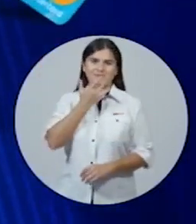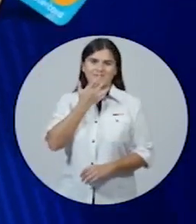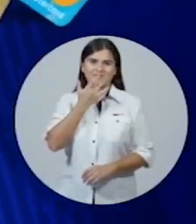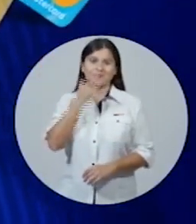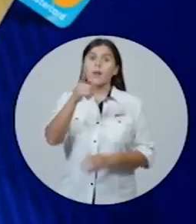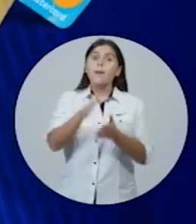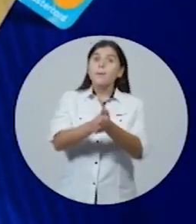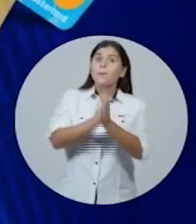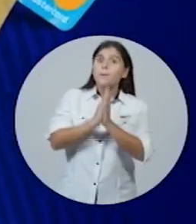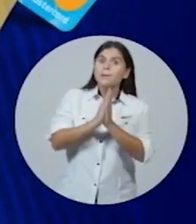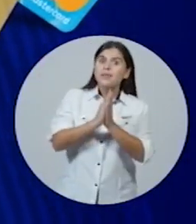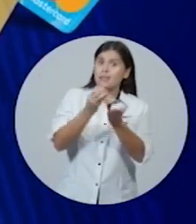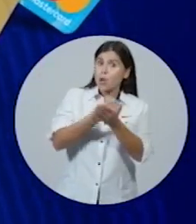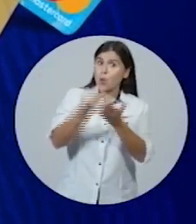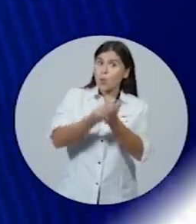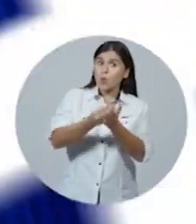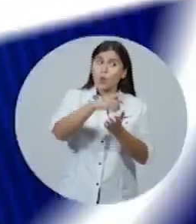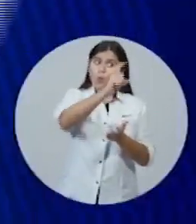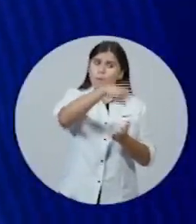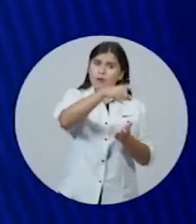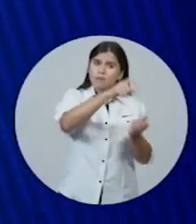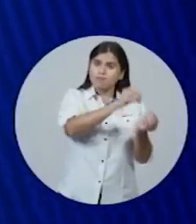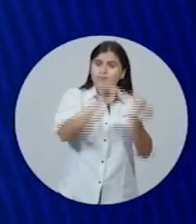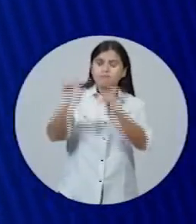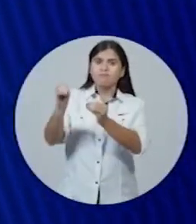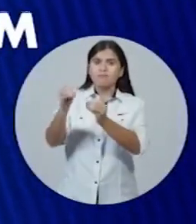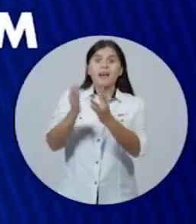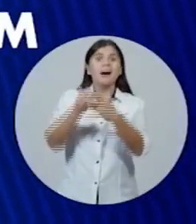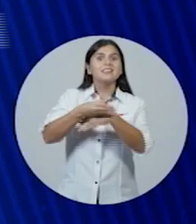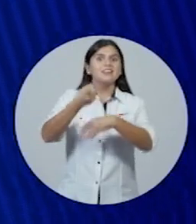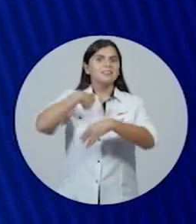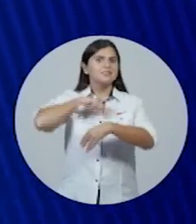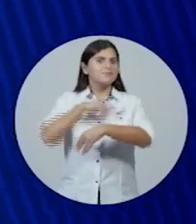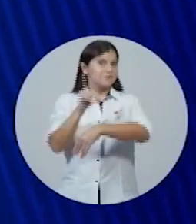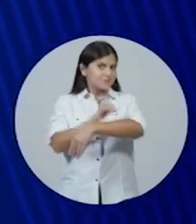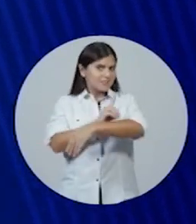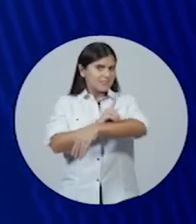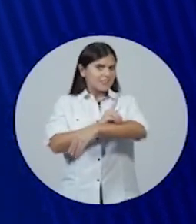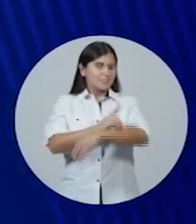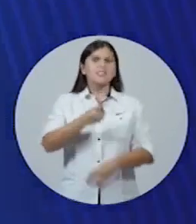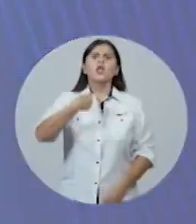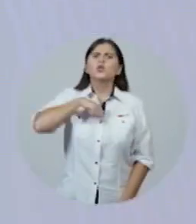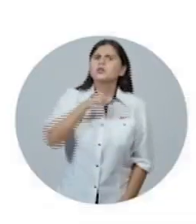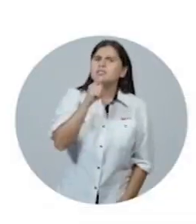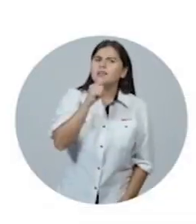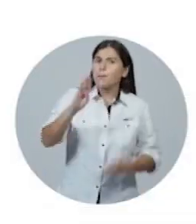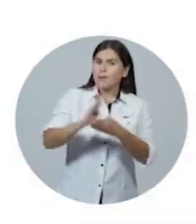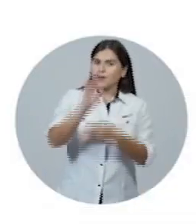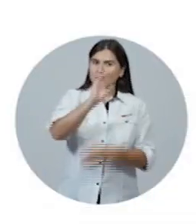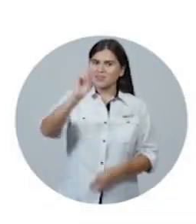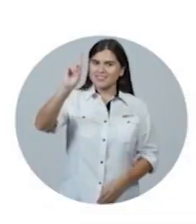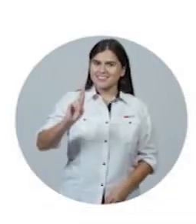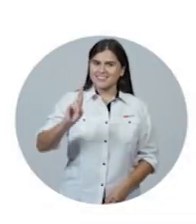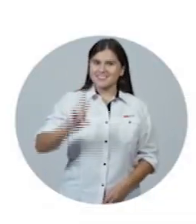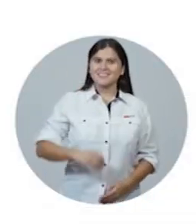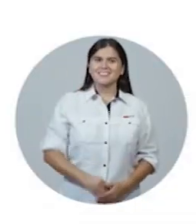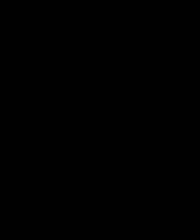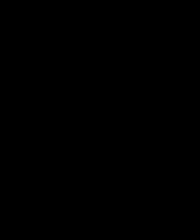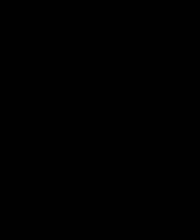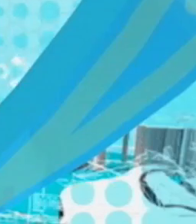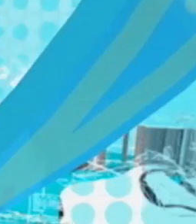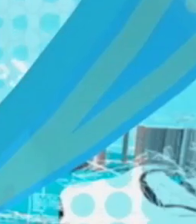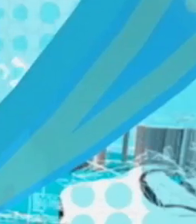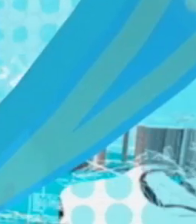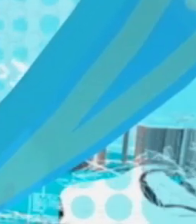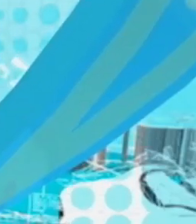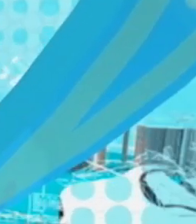tasa preferencial. Solicite su compra de saldos a través de nuestros canales digitales. Somos el Banco de Costa Rica.